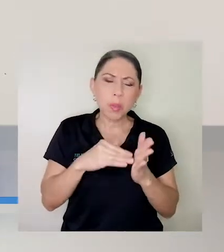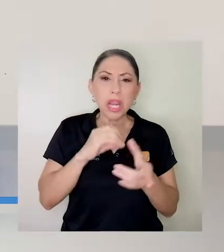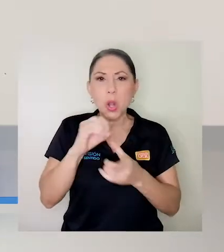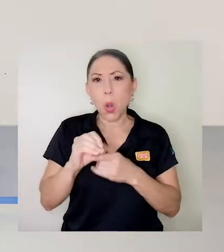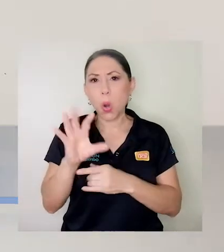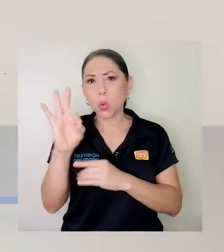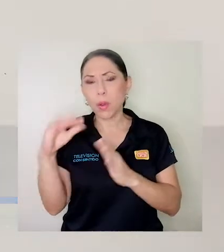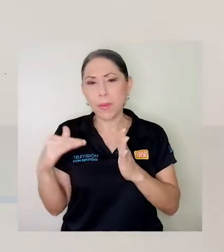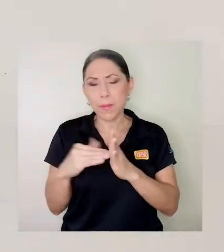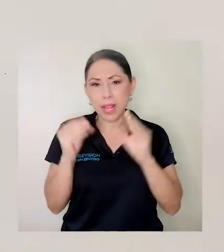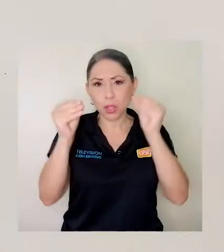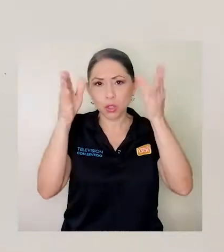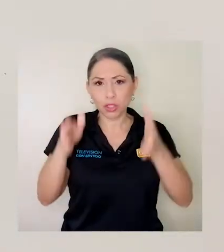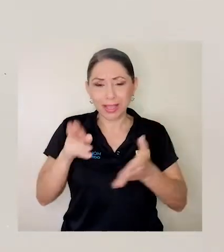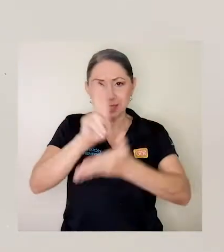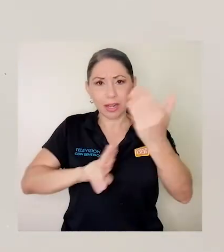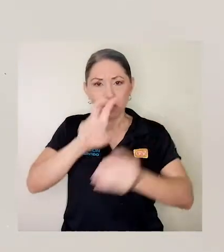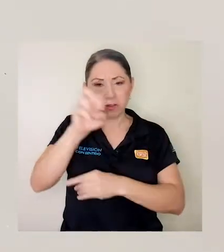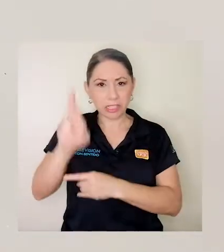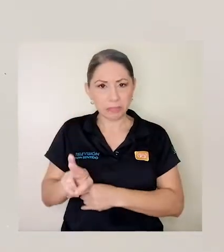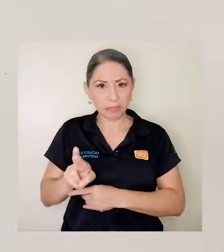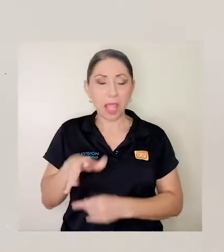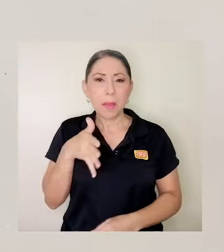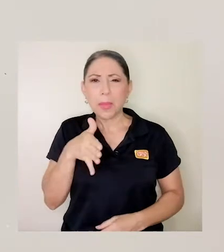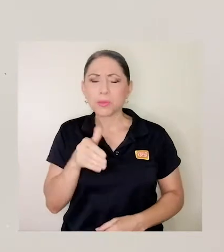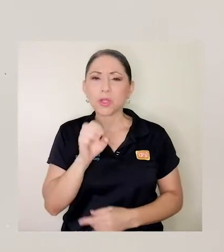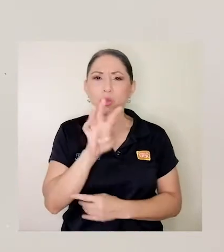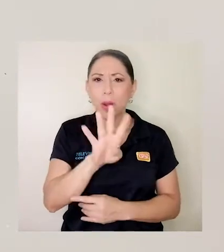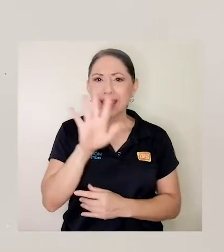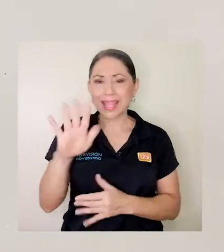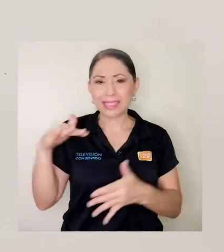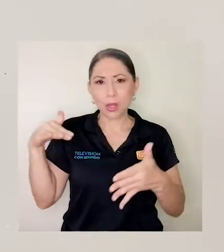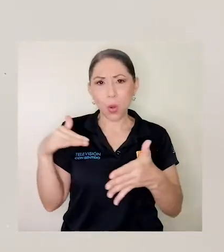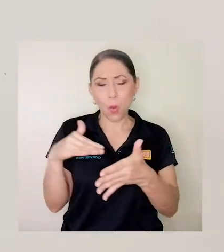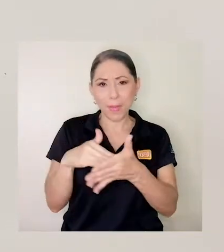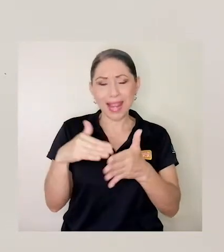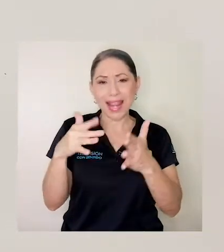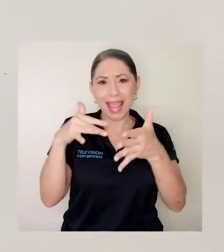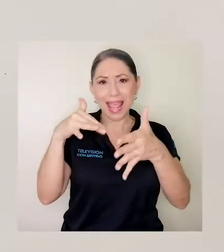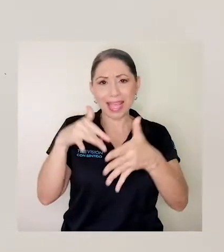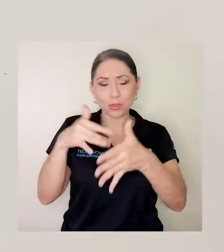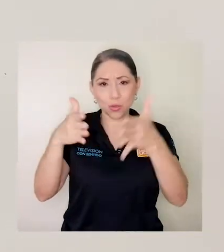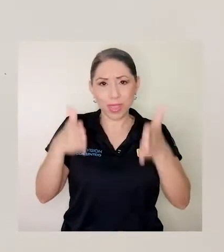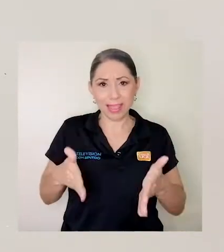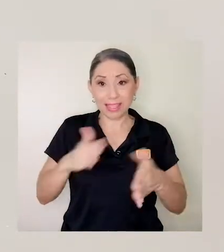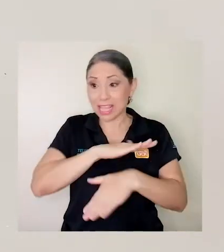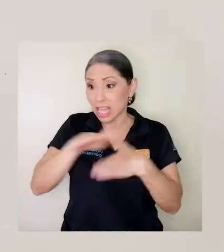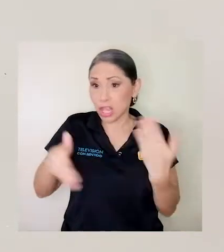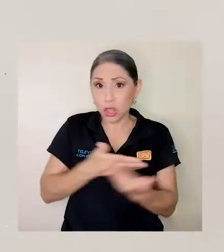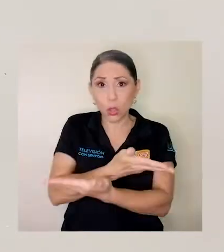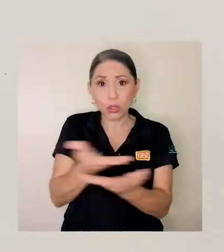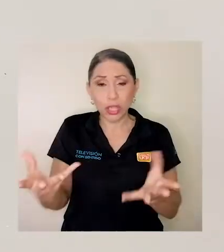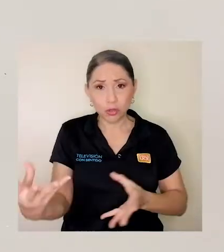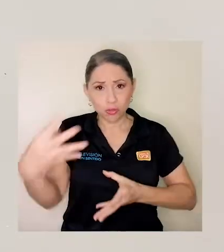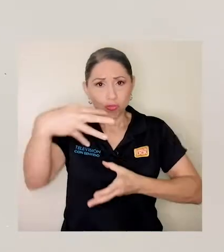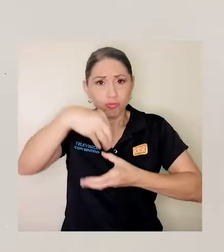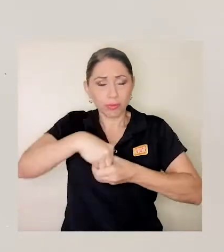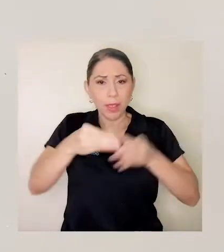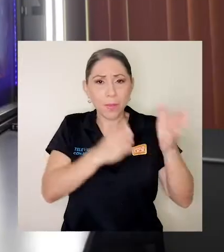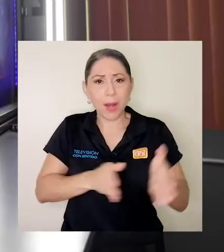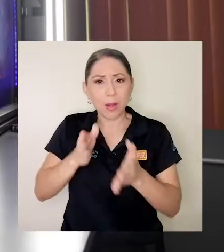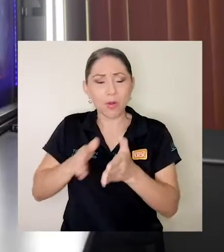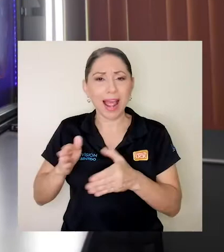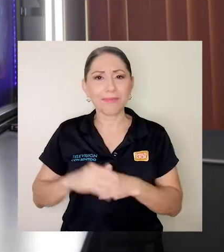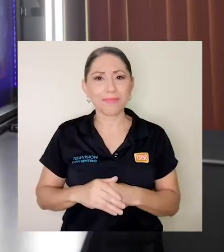docentes en la Universidad de Costa Rica, tenemos cerca de 45.000 estudiantes y todos se ven involucrados en este plan.